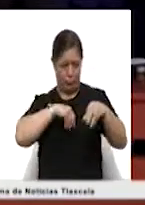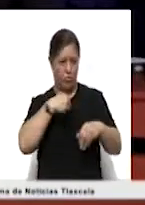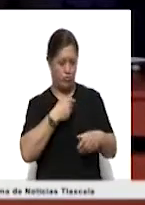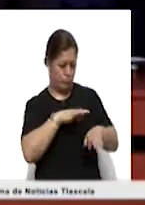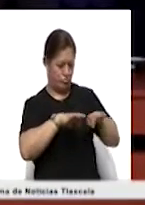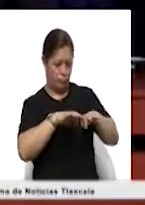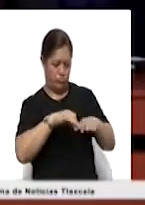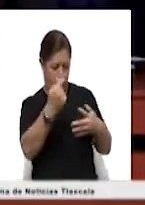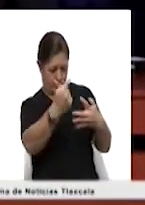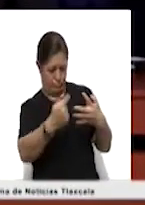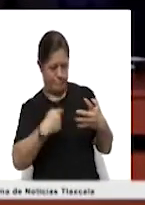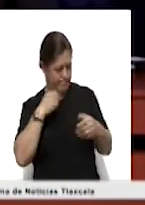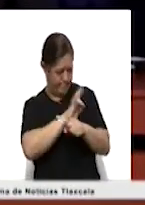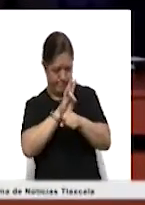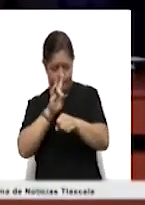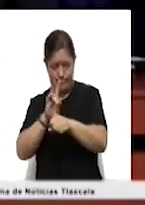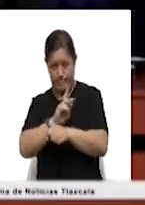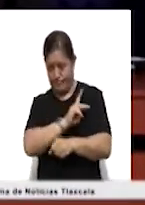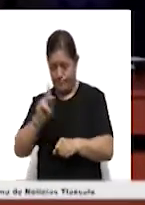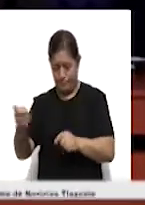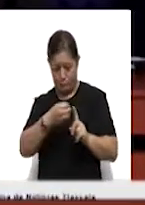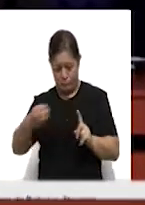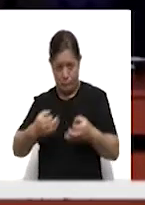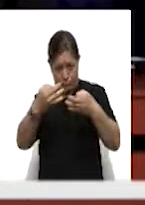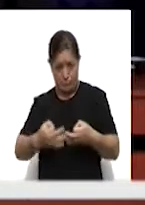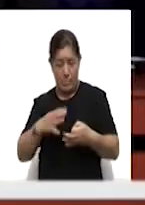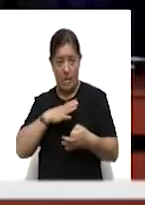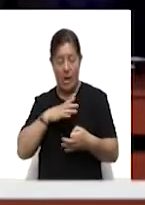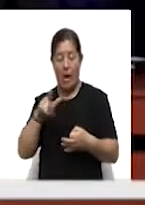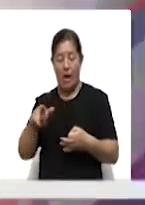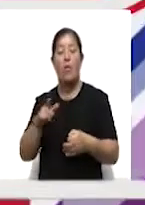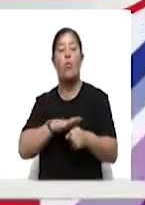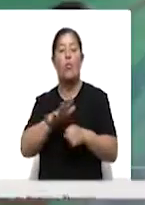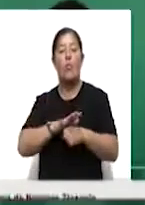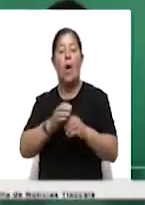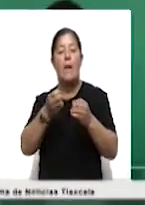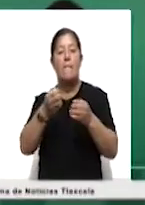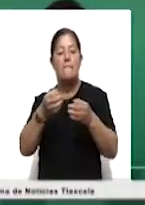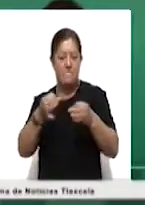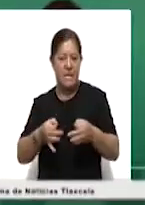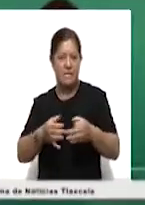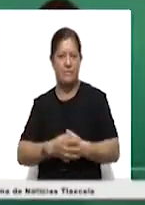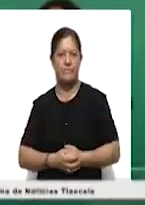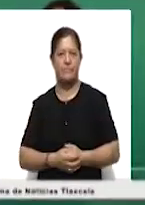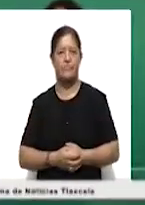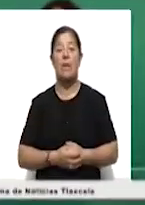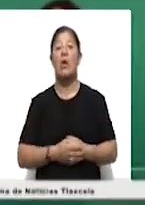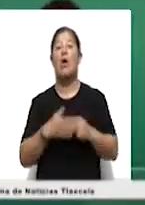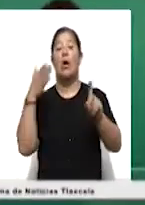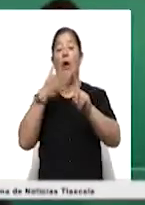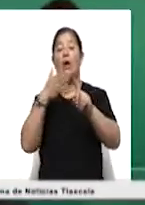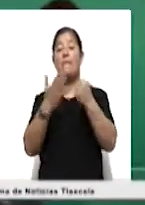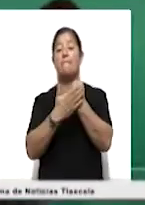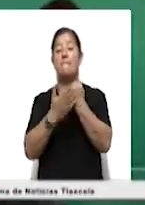verificar el correcto cumplimiento de las obligaciones de la dependencia en los rubros citados. Con el objetivo de una próxima apertura de